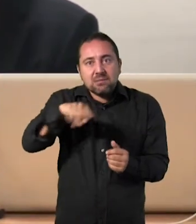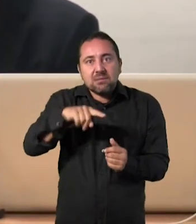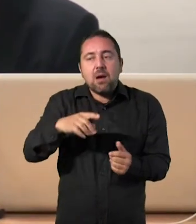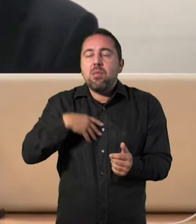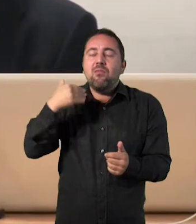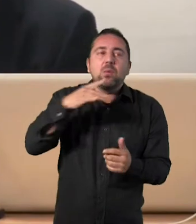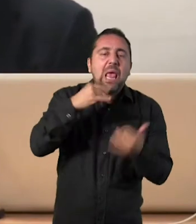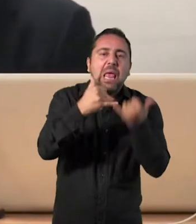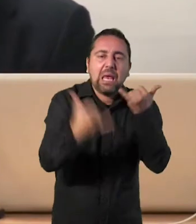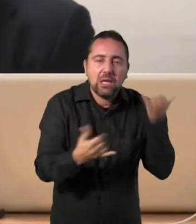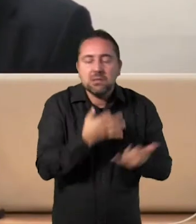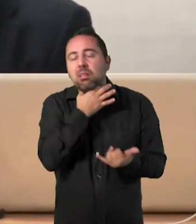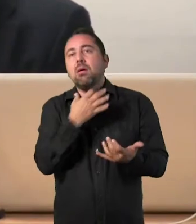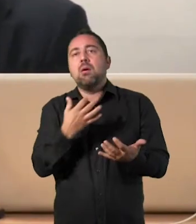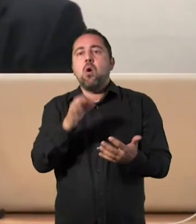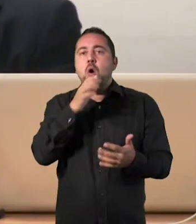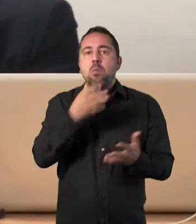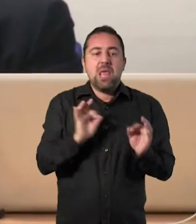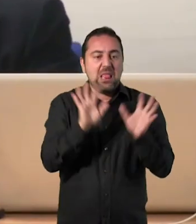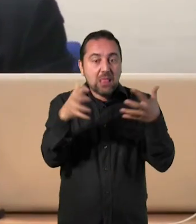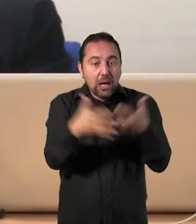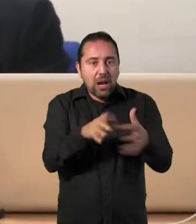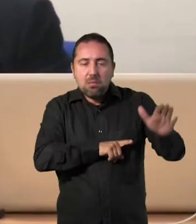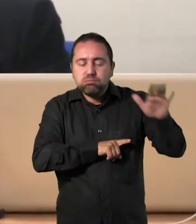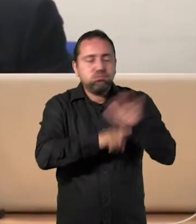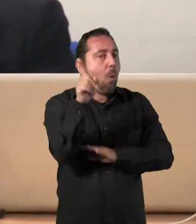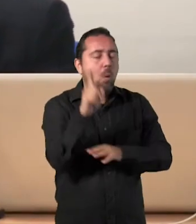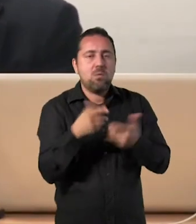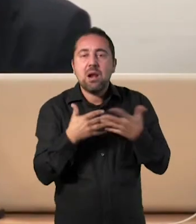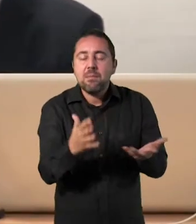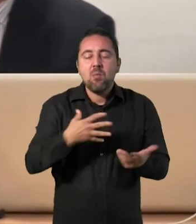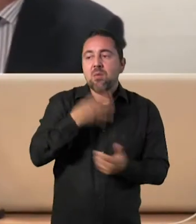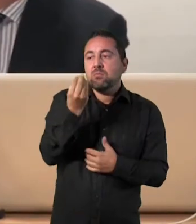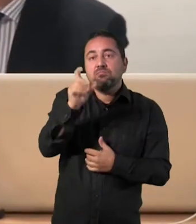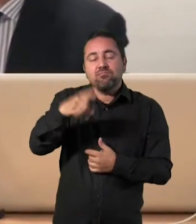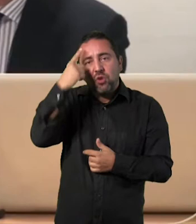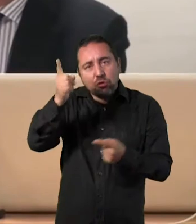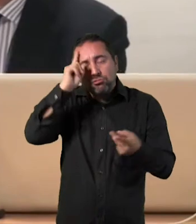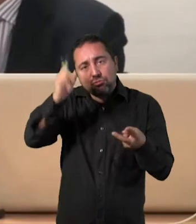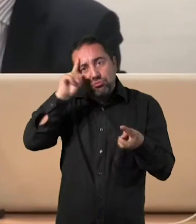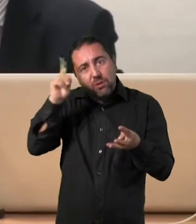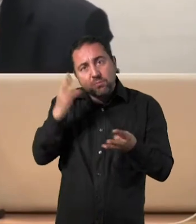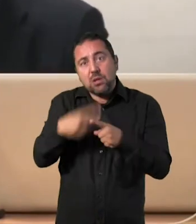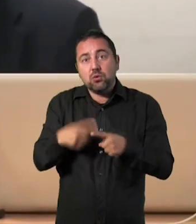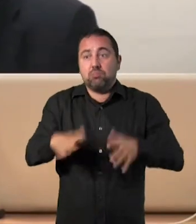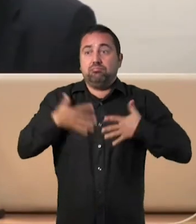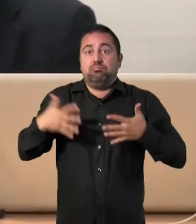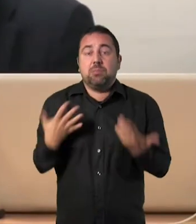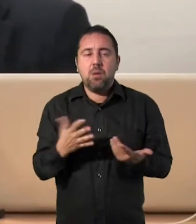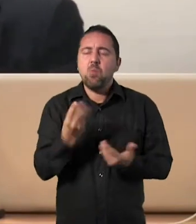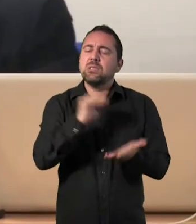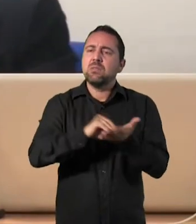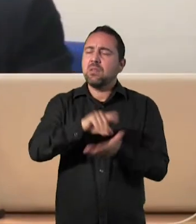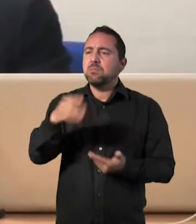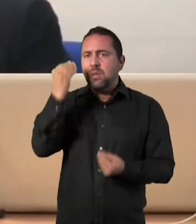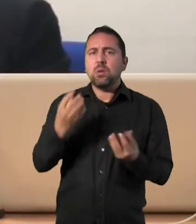se iba a desarrollar internet como se ha desarrollado, que no sé qué, que no sé cuánto. Y seguramente, pues muchos se preguntarán, oye, ¿por qué tenemos que